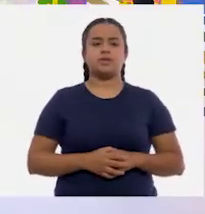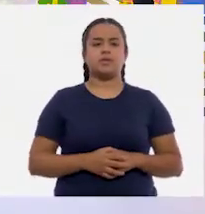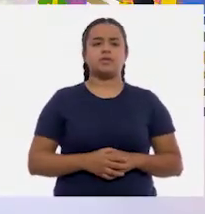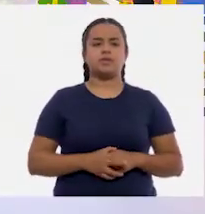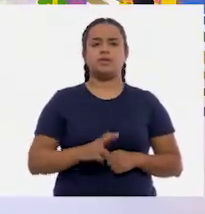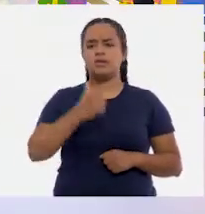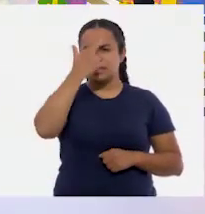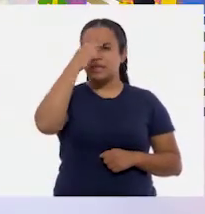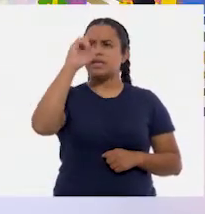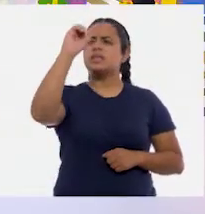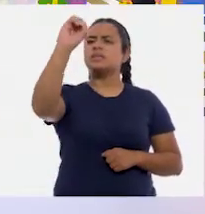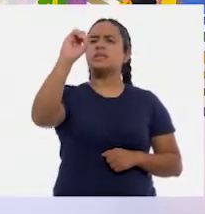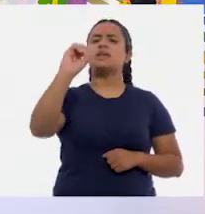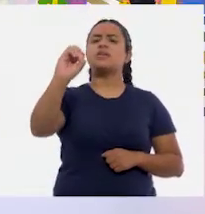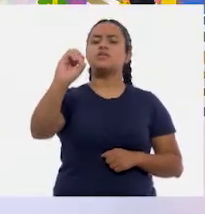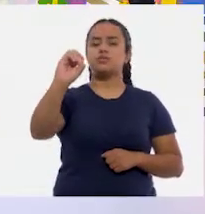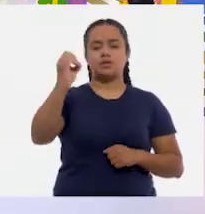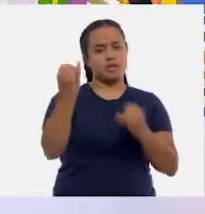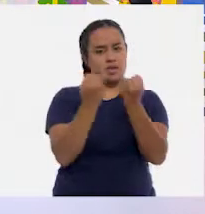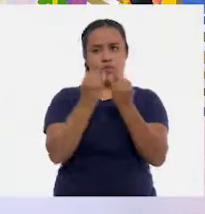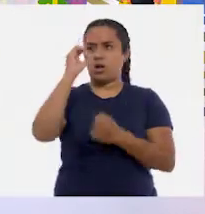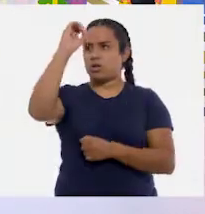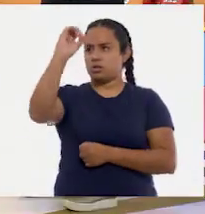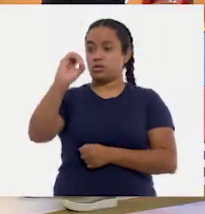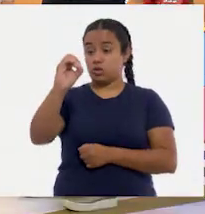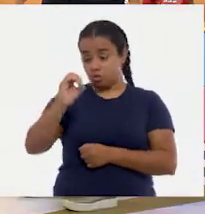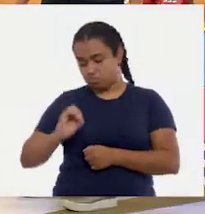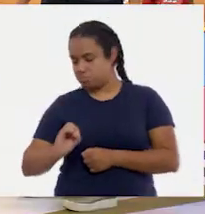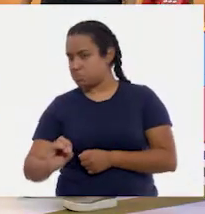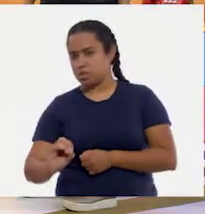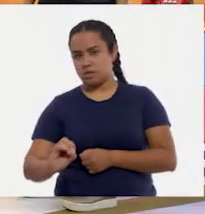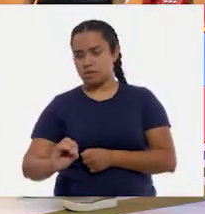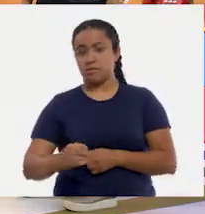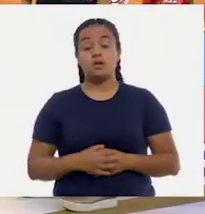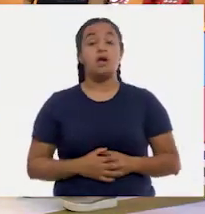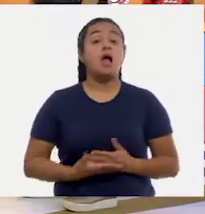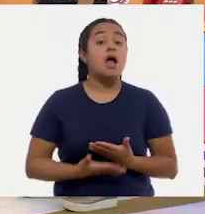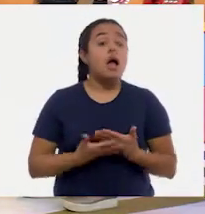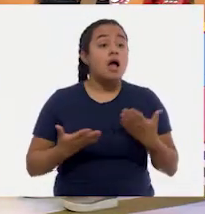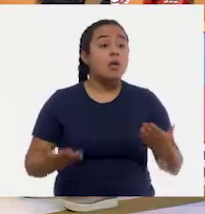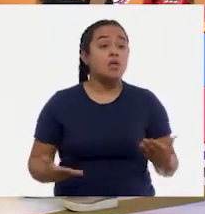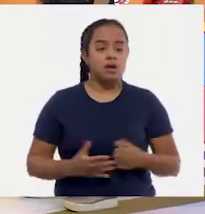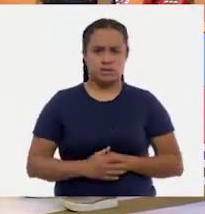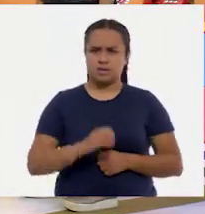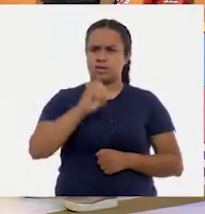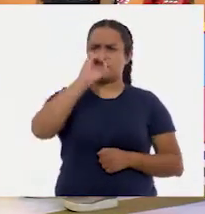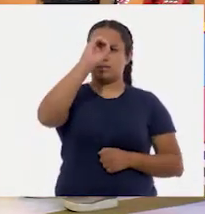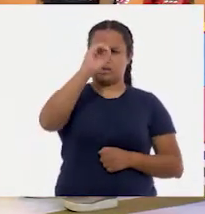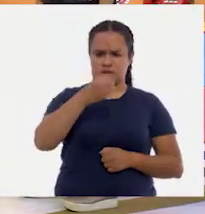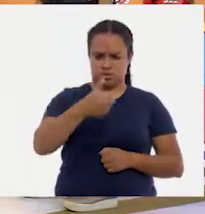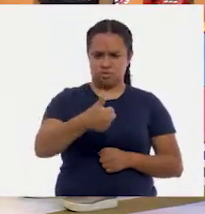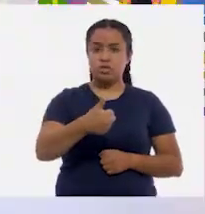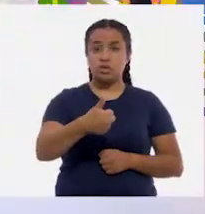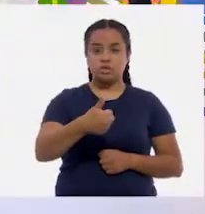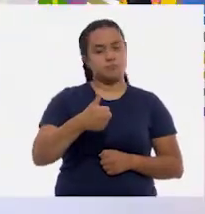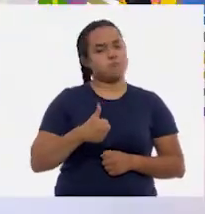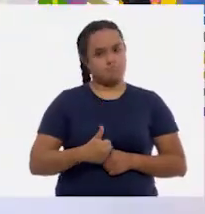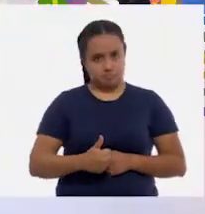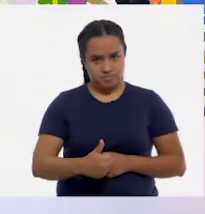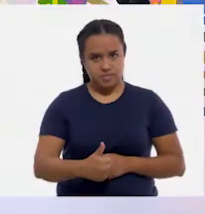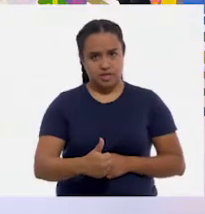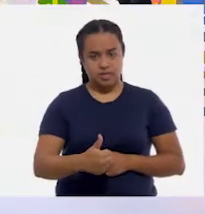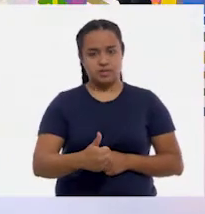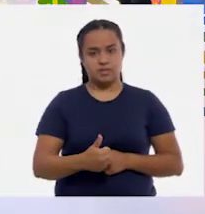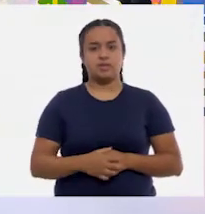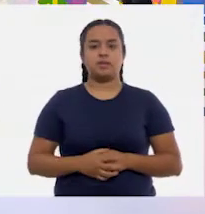pasaba con los ceros? Los ceros se ponen igual, en cero. Muy bien, cero. Ahora, ¿qué pasaba con el seis? El seis. El seis sí se